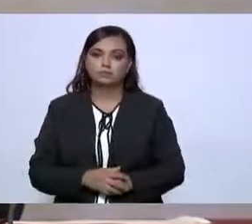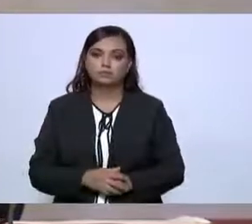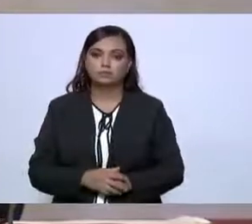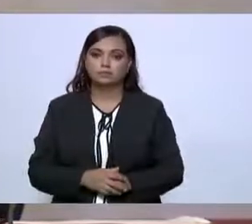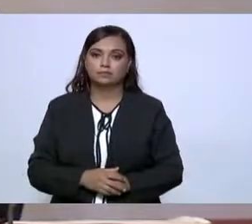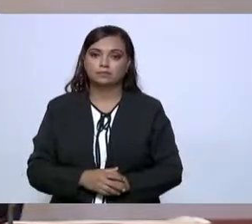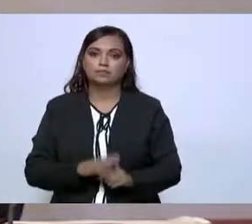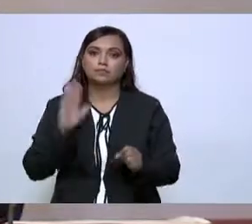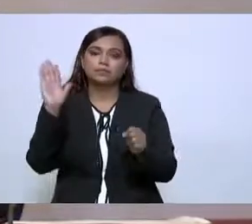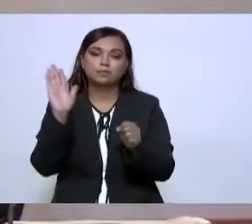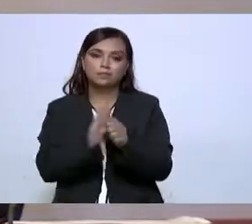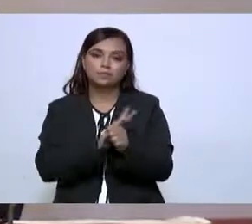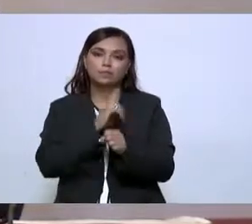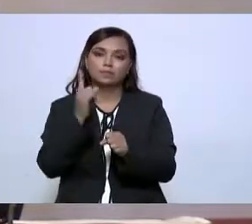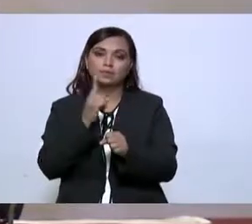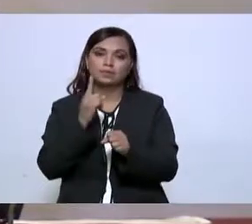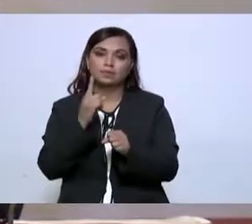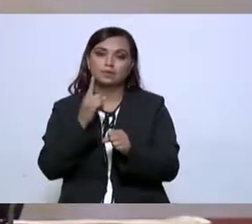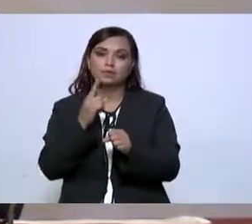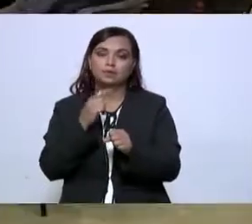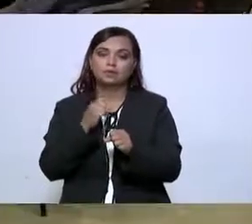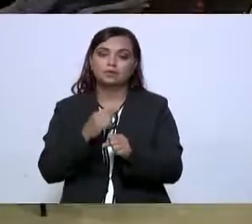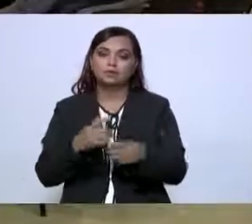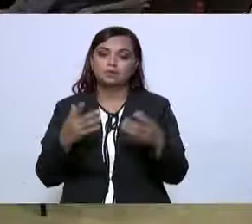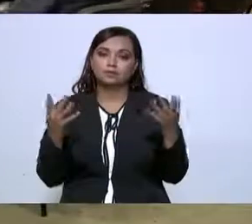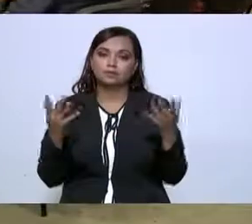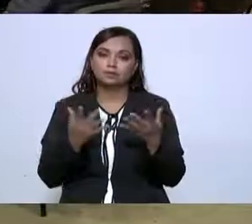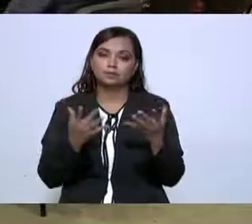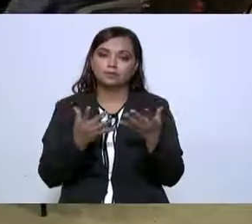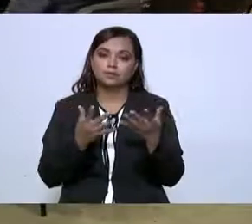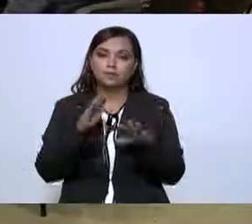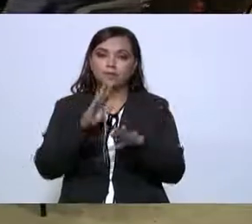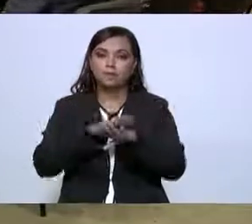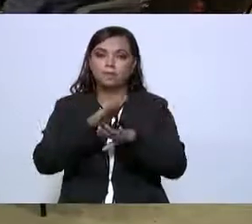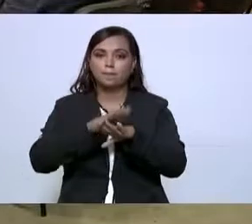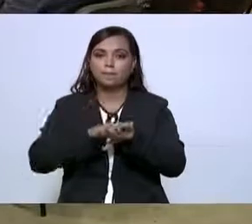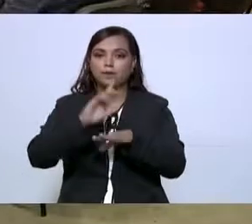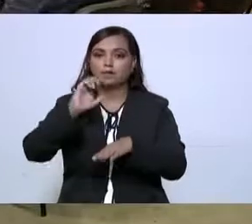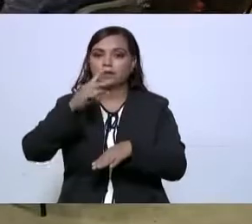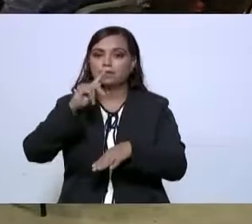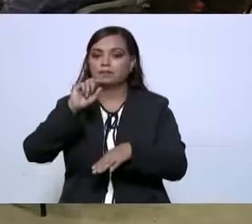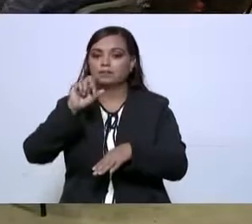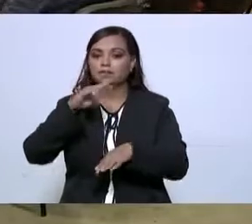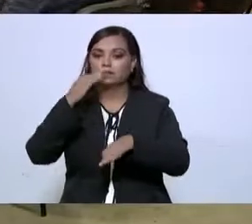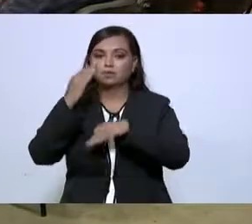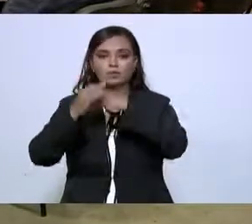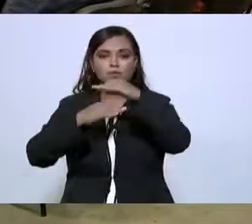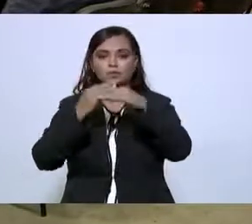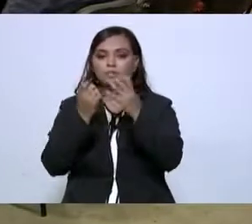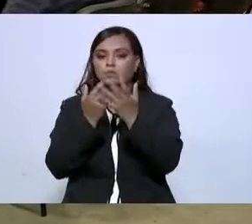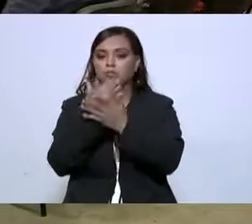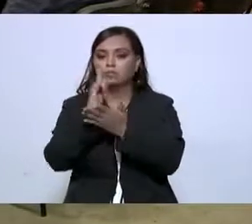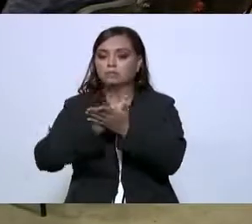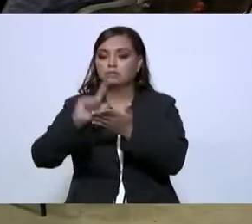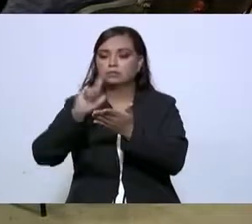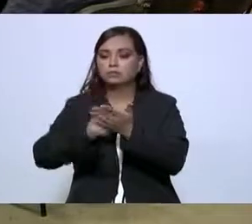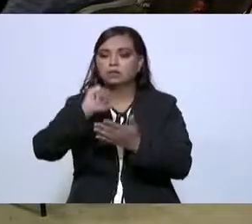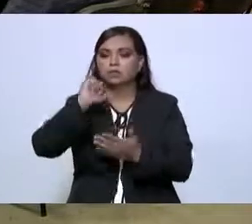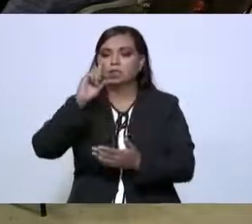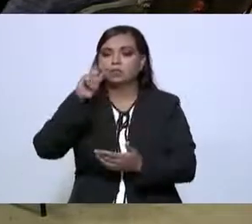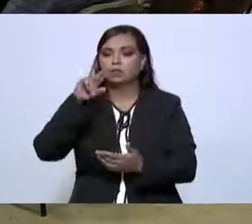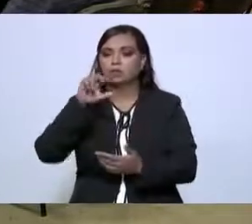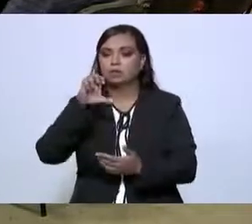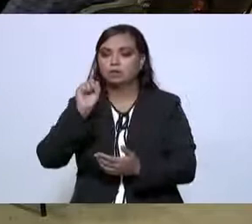porque se van a rehabilitar todas las aduanas, lo está haciendo la